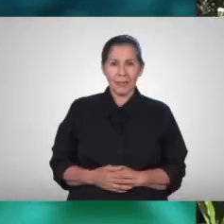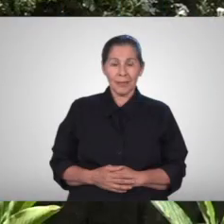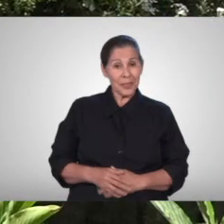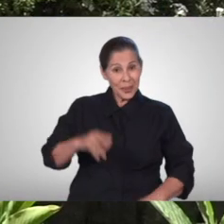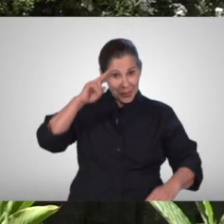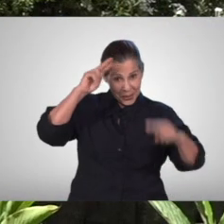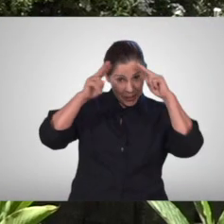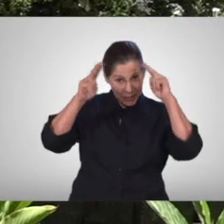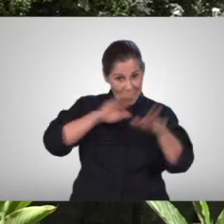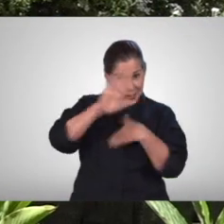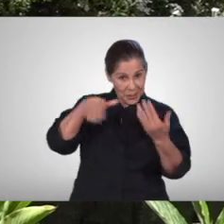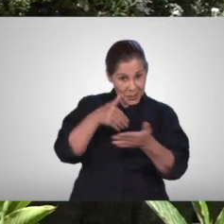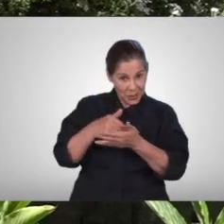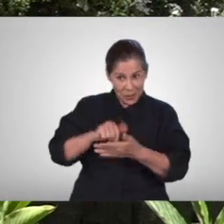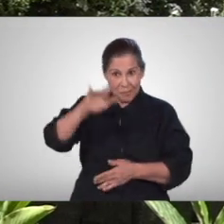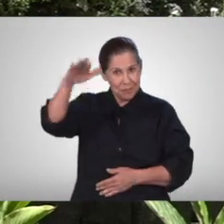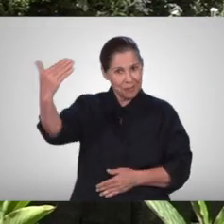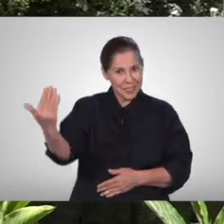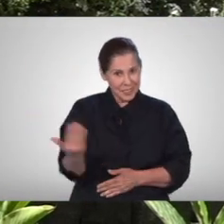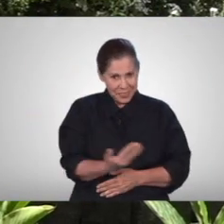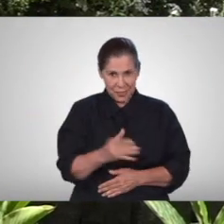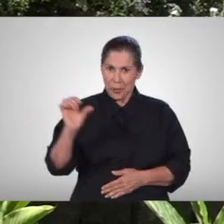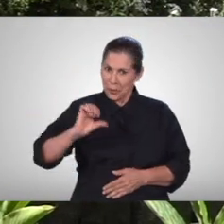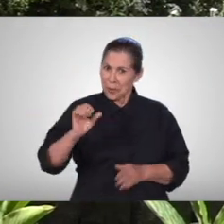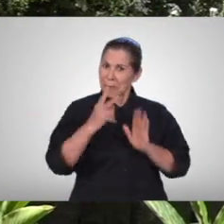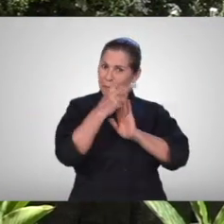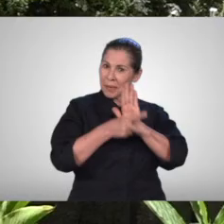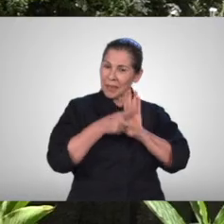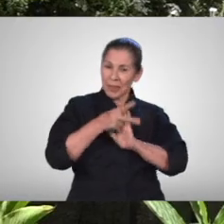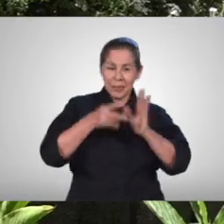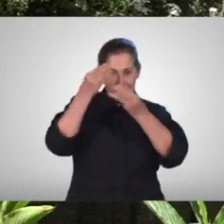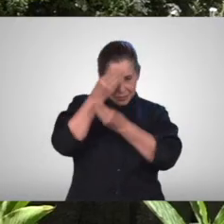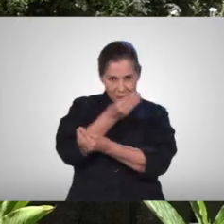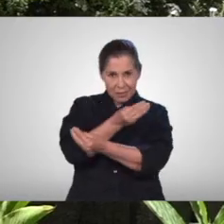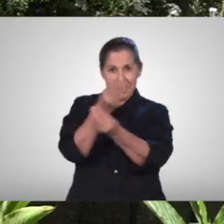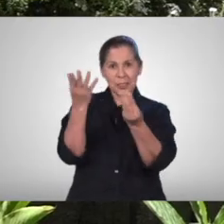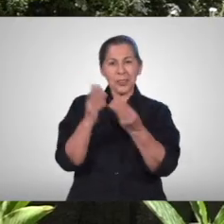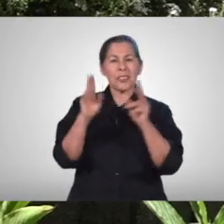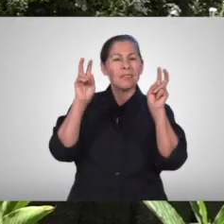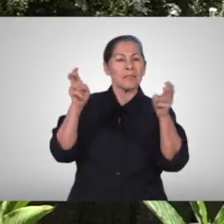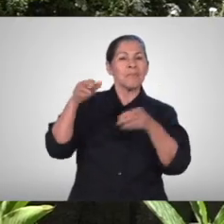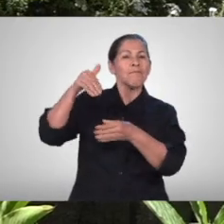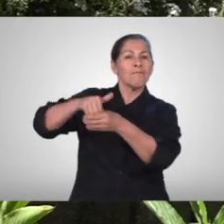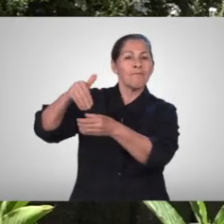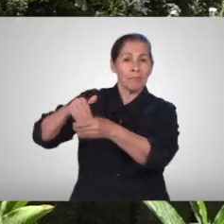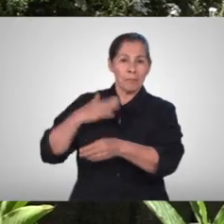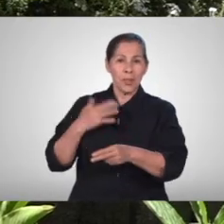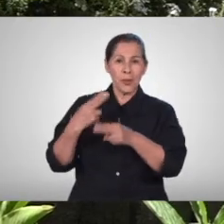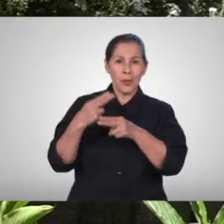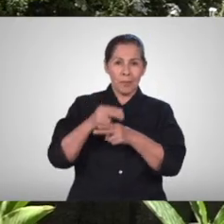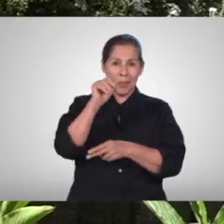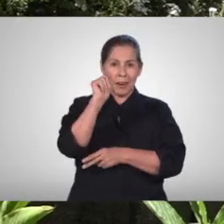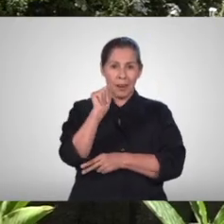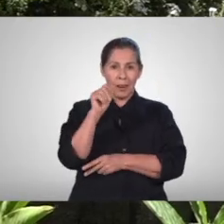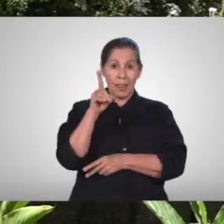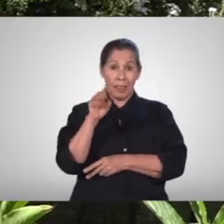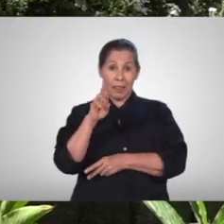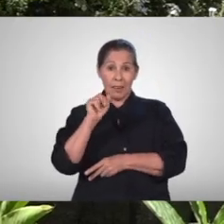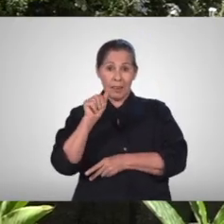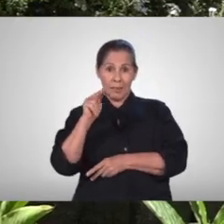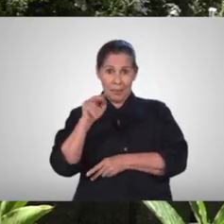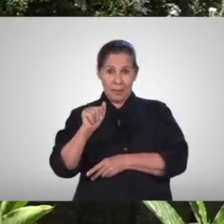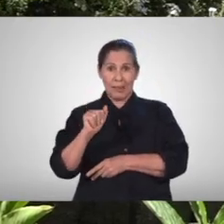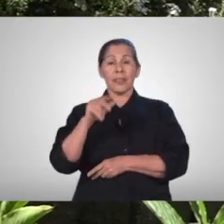hola a todos y bienvenidos a este vídeo de formación cívica electoral mi nombre es adriana lópez estudiante de economía